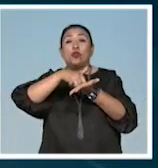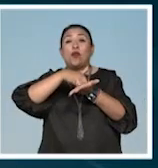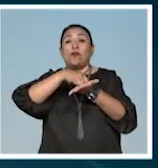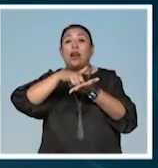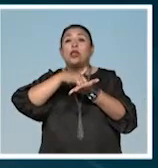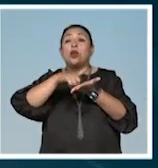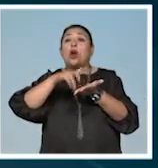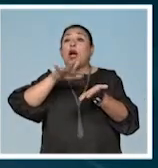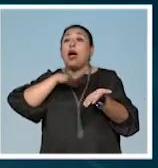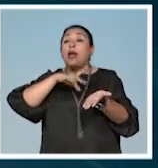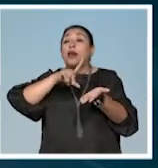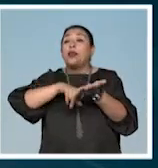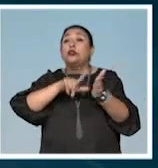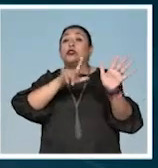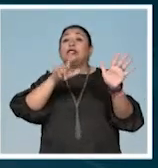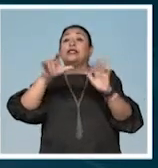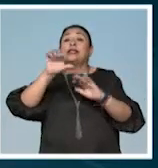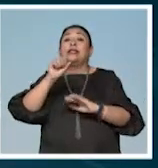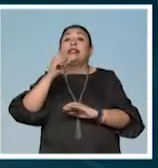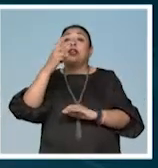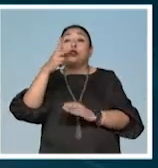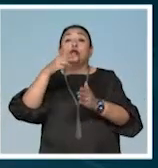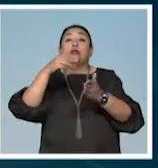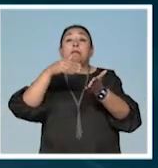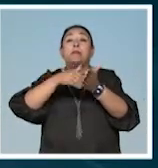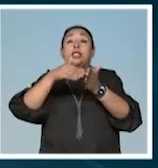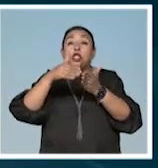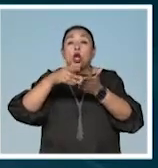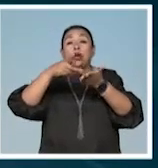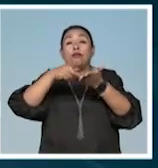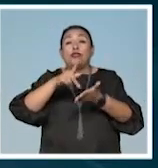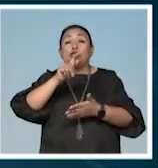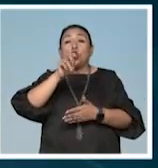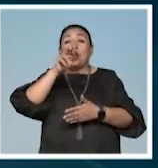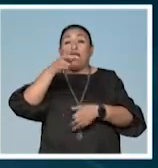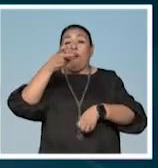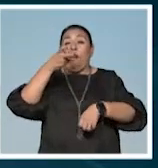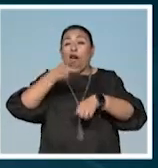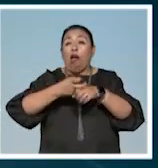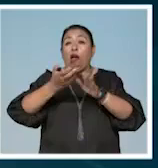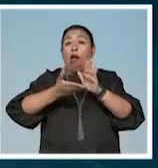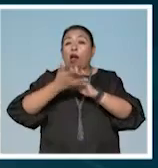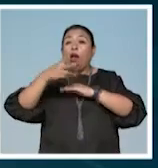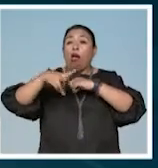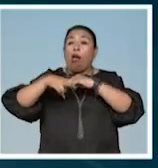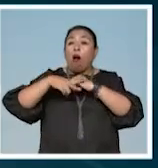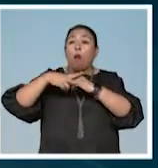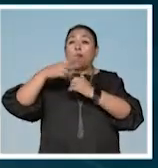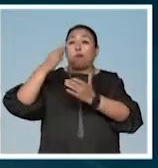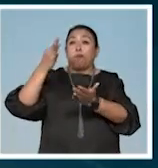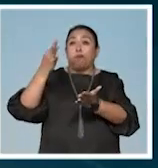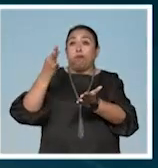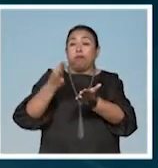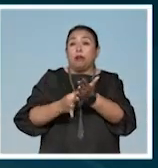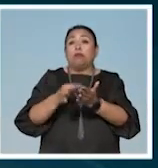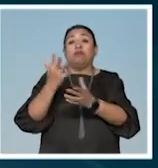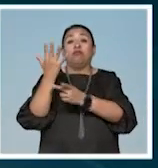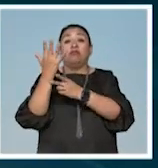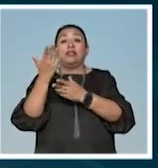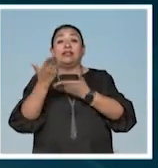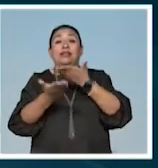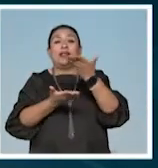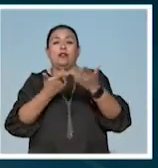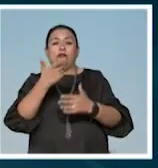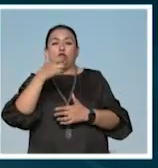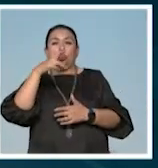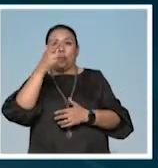soportan 762 millones de toneladas de concreto, cristal y acero, según estimaciones del Servicio